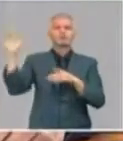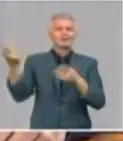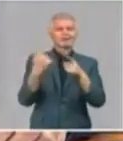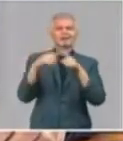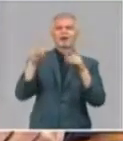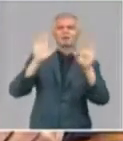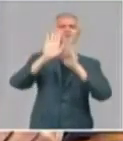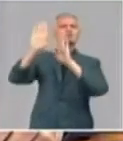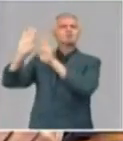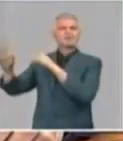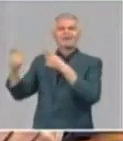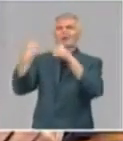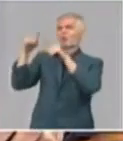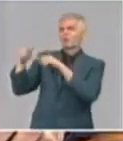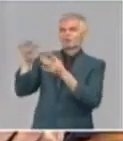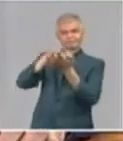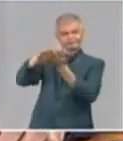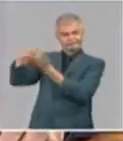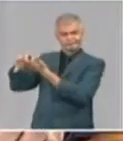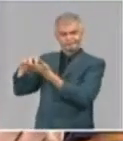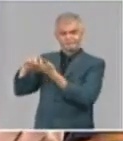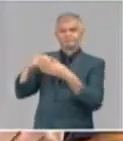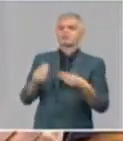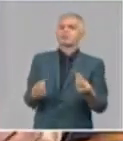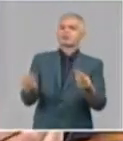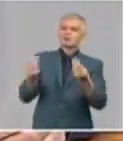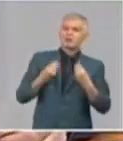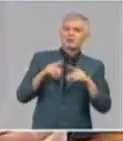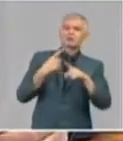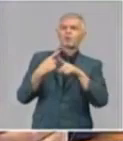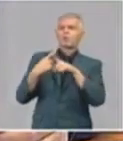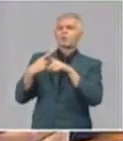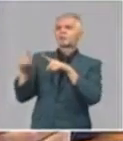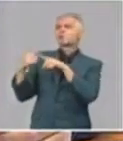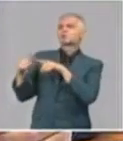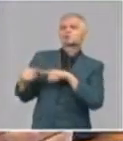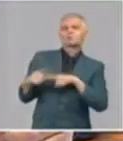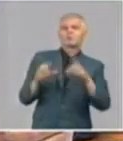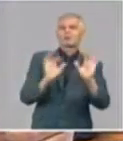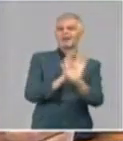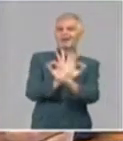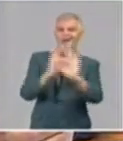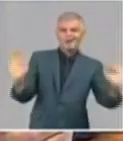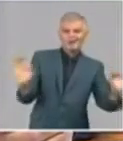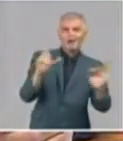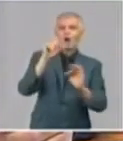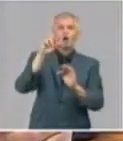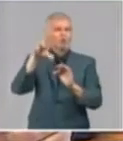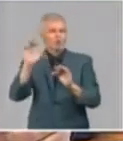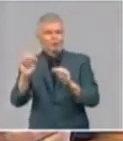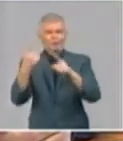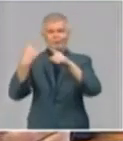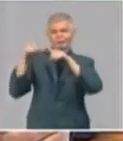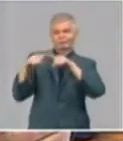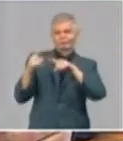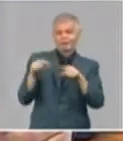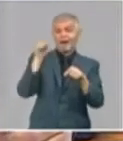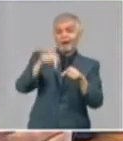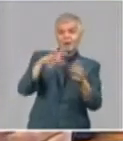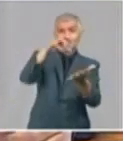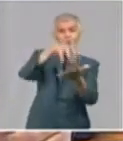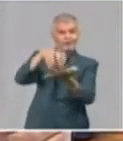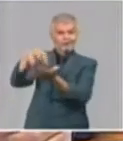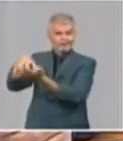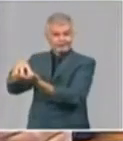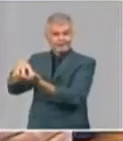otros se adquirieron y distribuyeron los productos necesarios para la higiene de las instalaciones de los estudiantes y de los